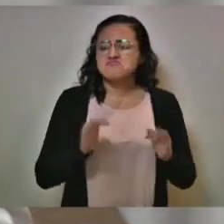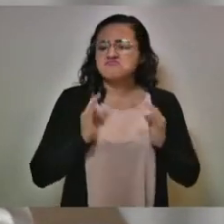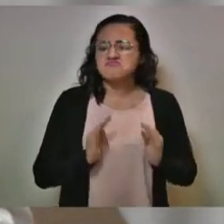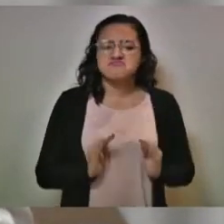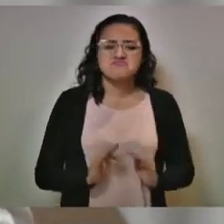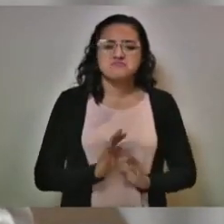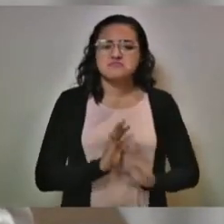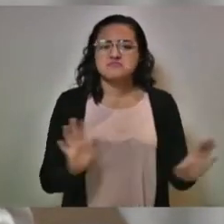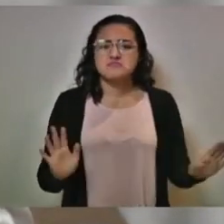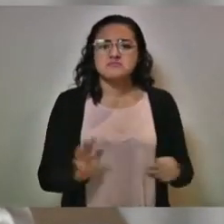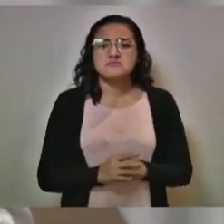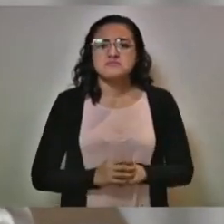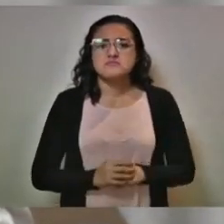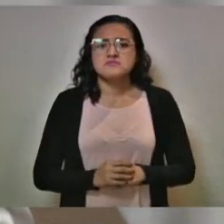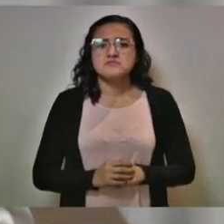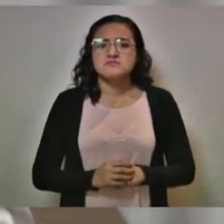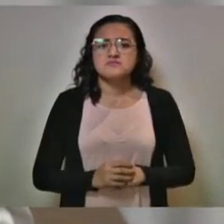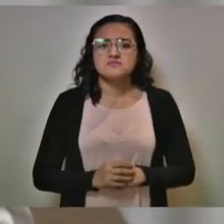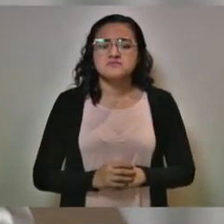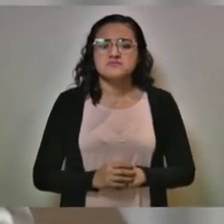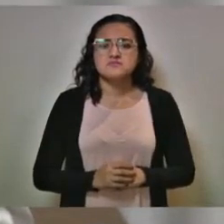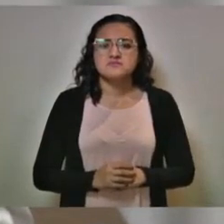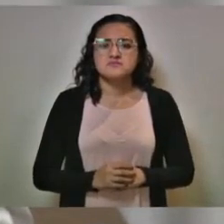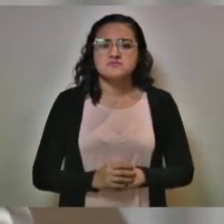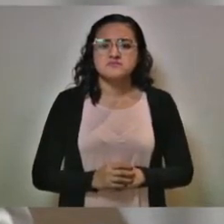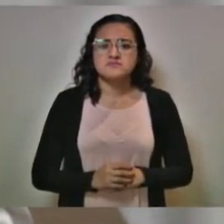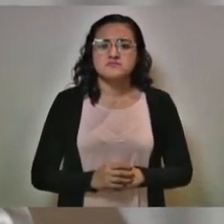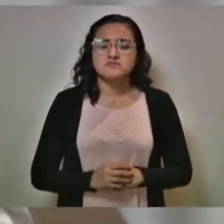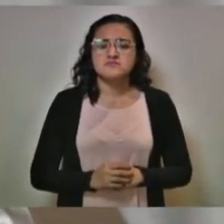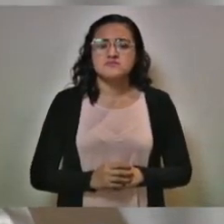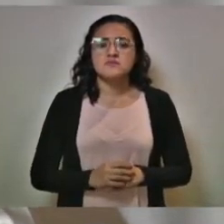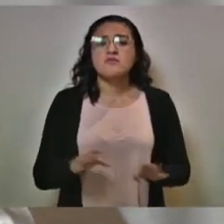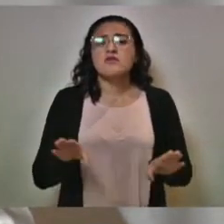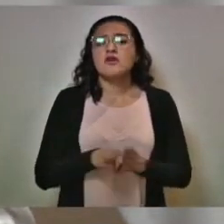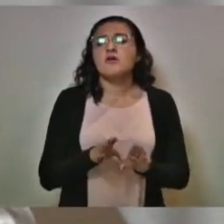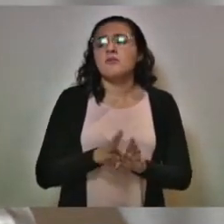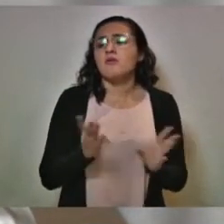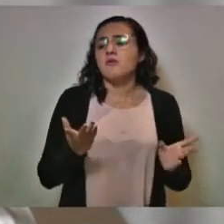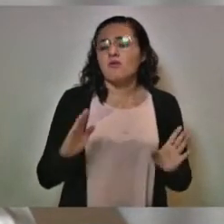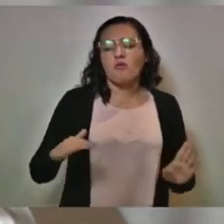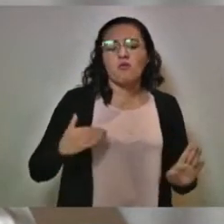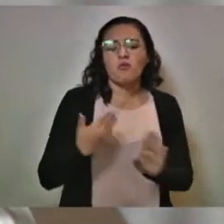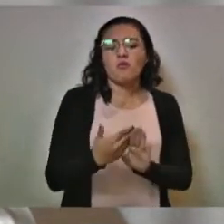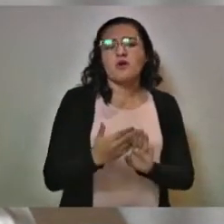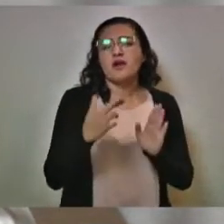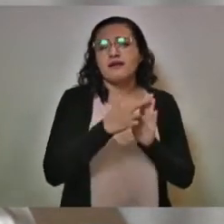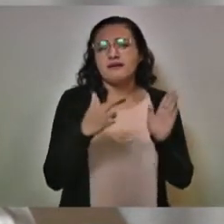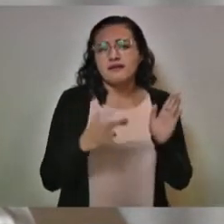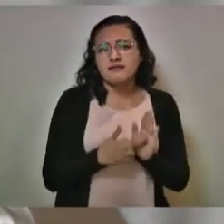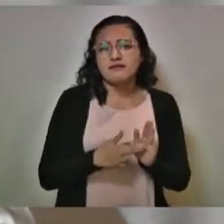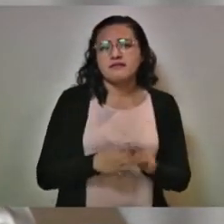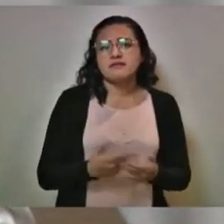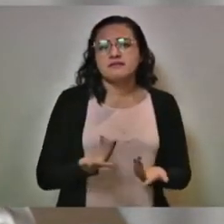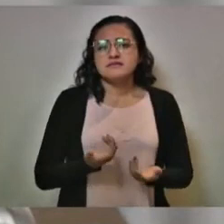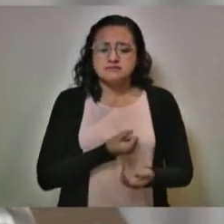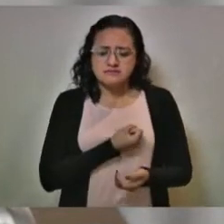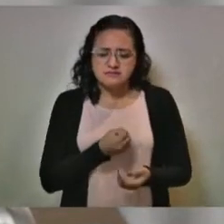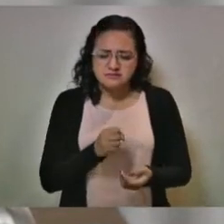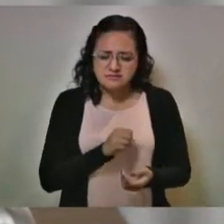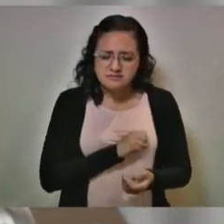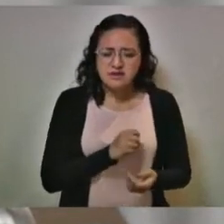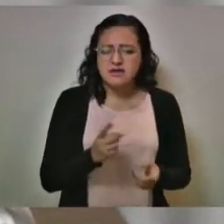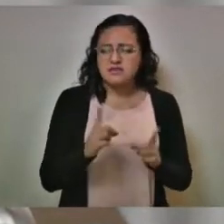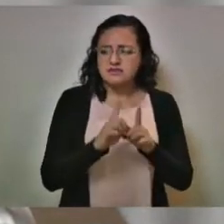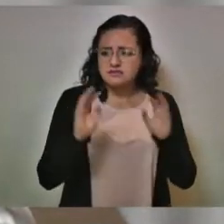violentando la recomendación de la sana distancia, del